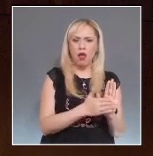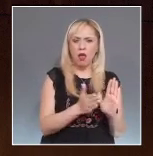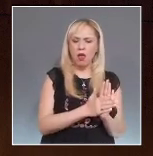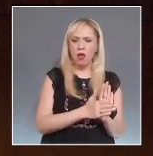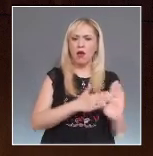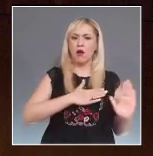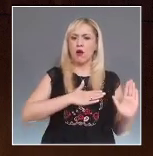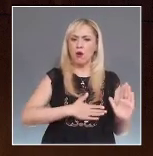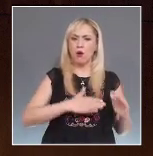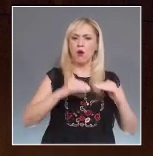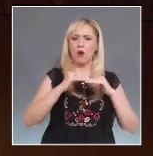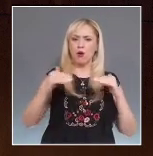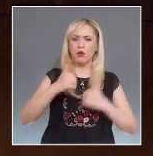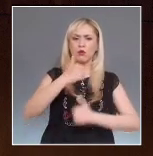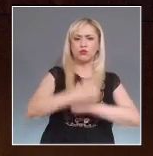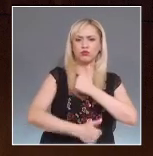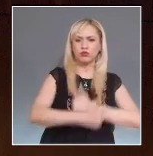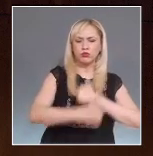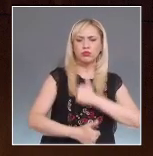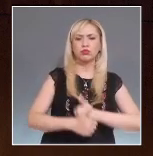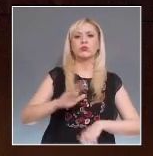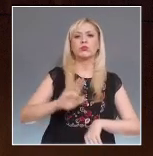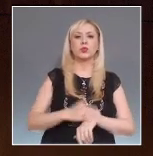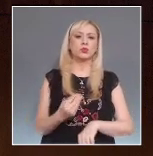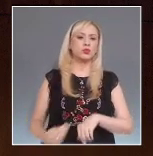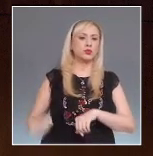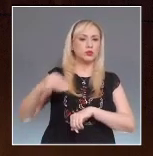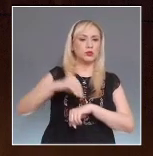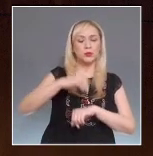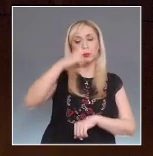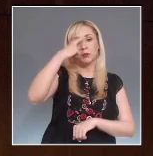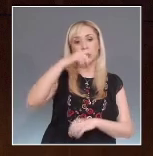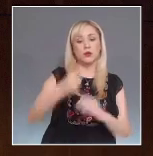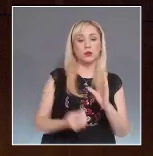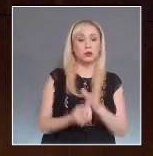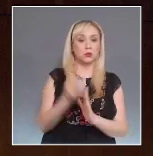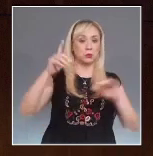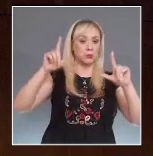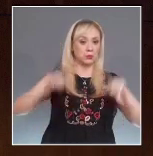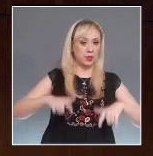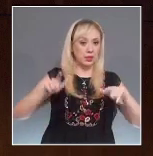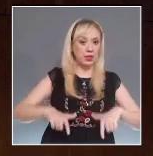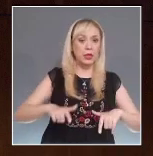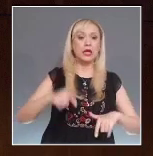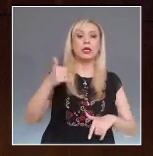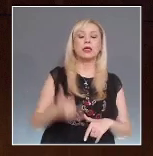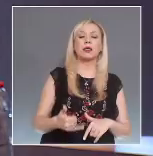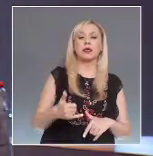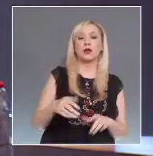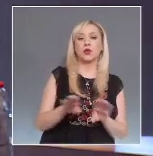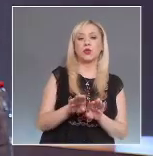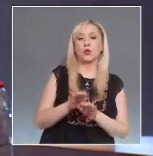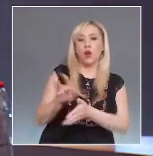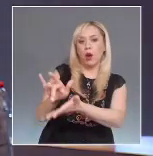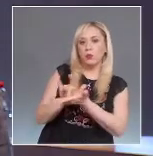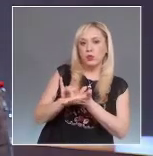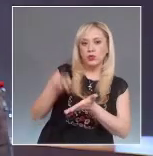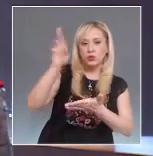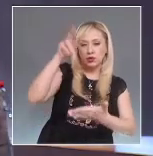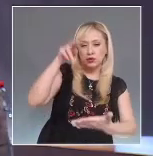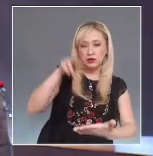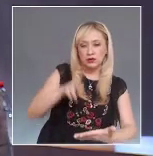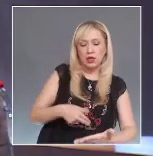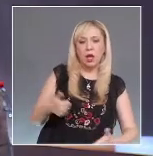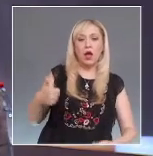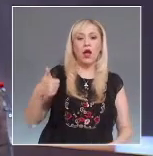la contienda derivado de la implementación de una plataforma web y la aplicación para recabar el apoyo de la ciudadanía hacia la persona que